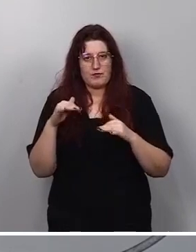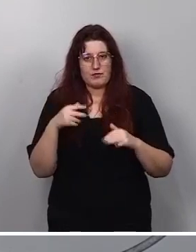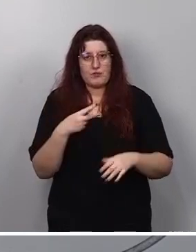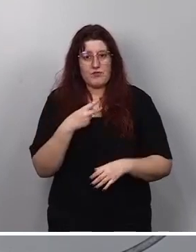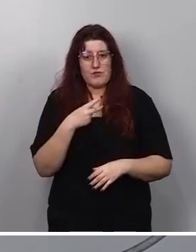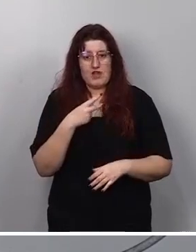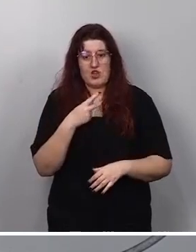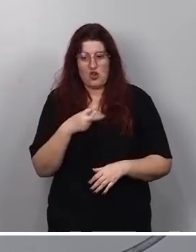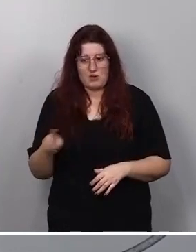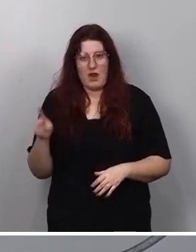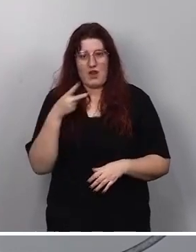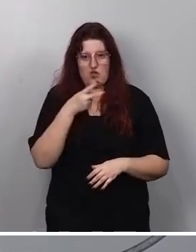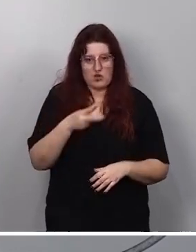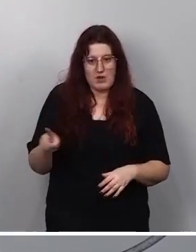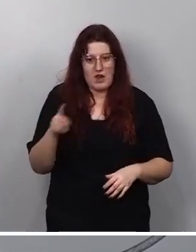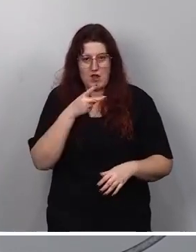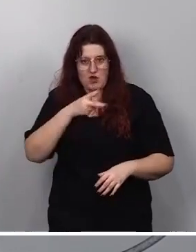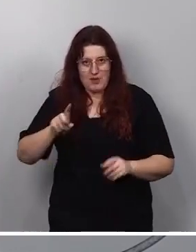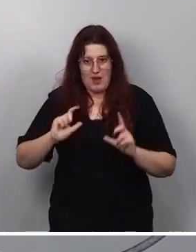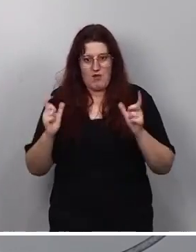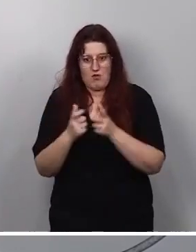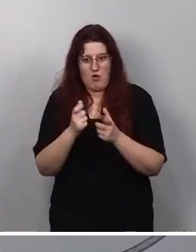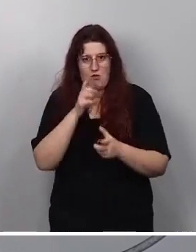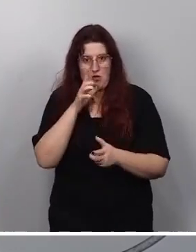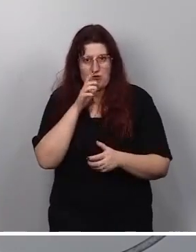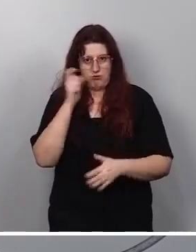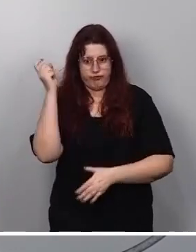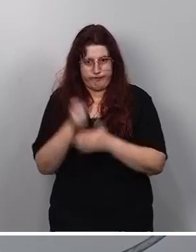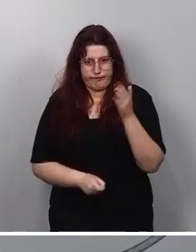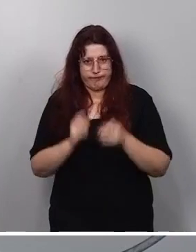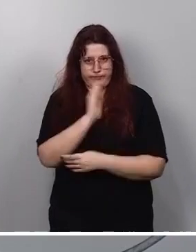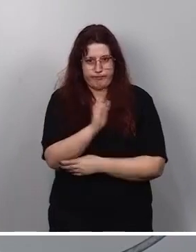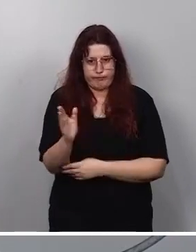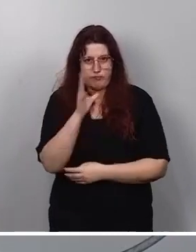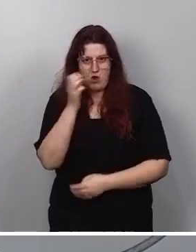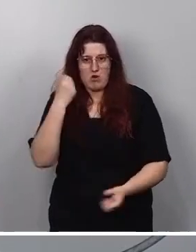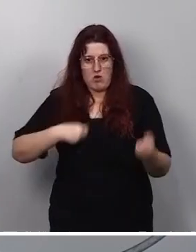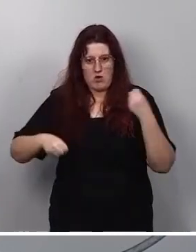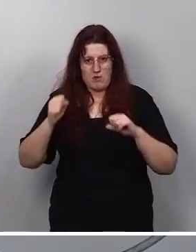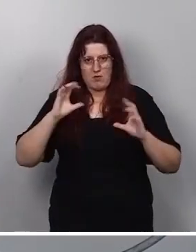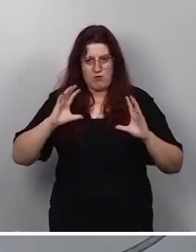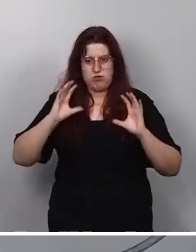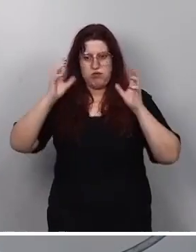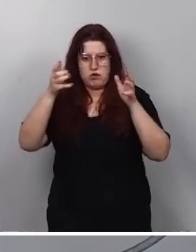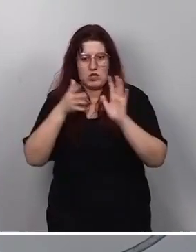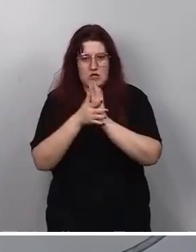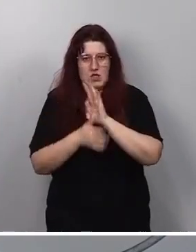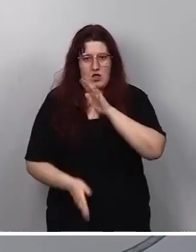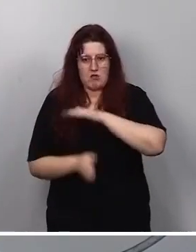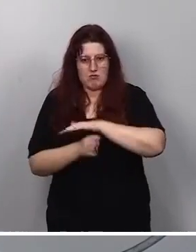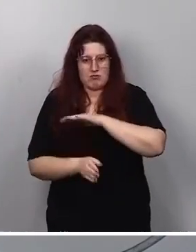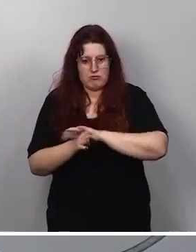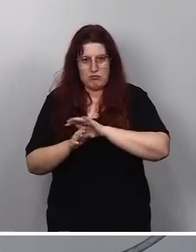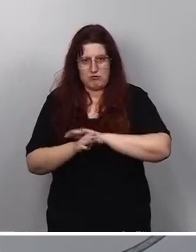reuniones para sancionar este tipo de conductas, este tipo de conductas violentas y, por tanto, vamos a continuar en